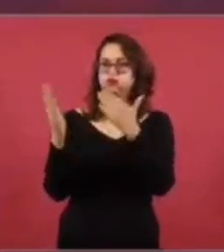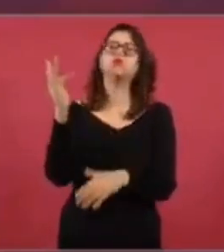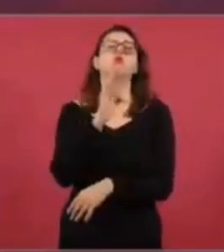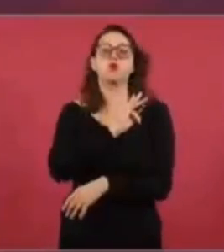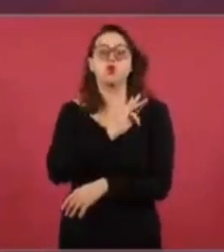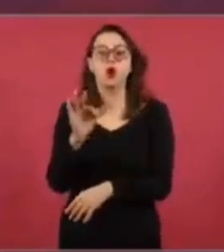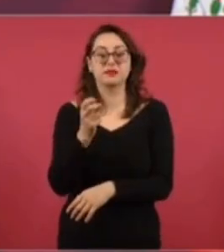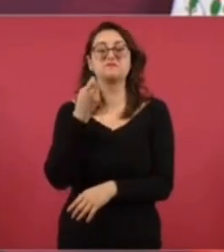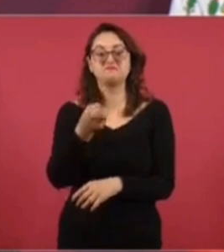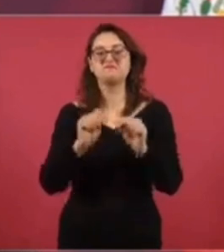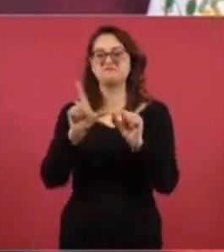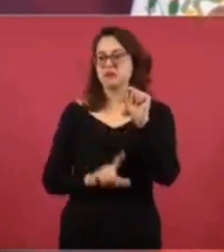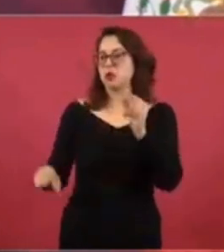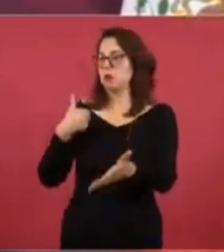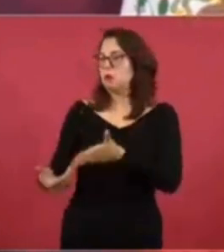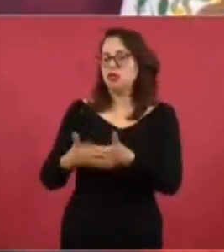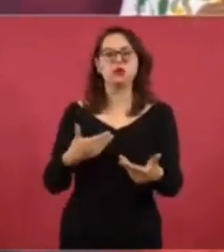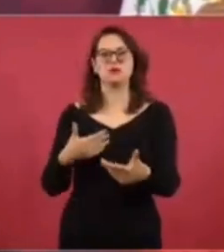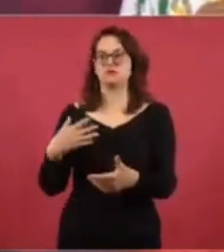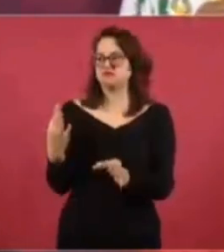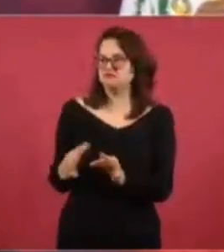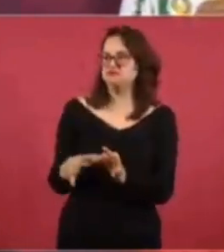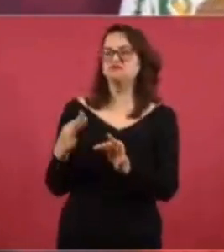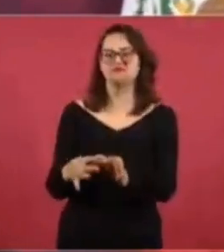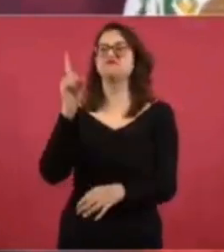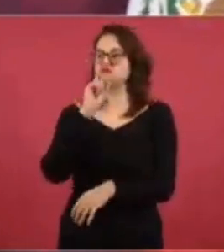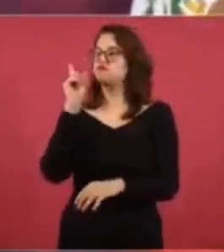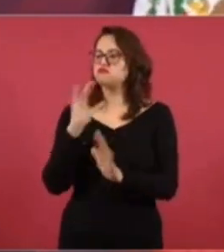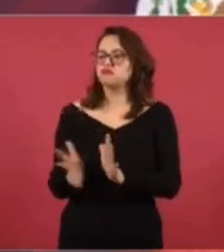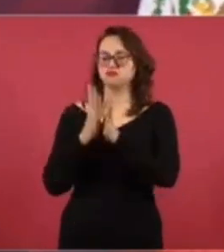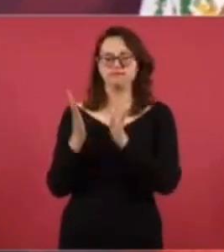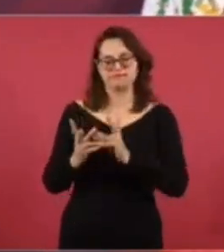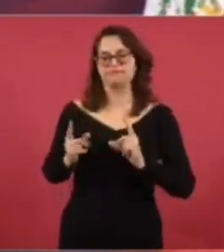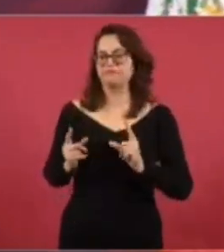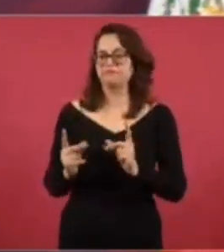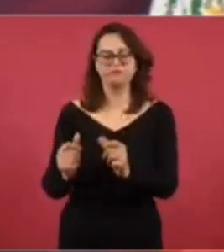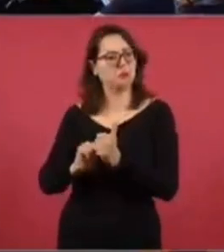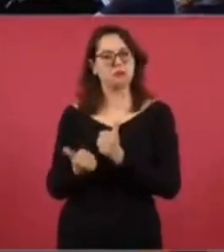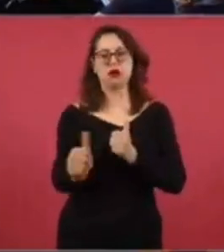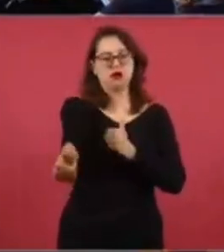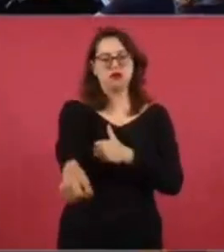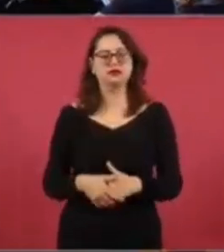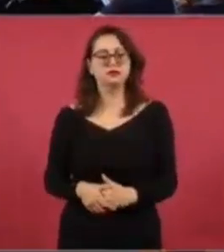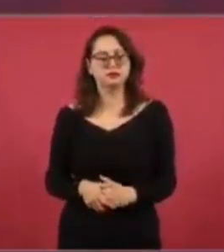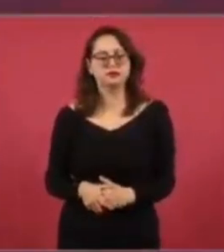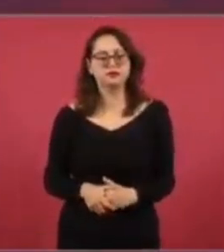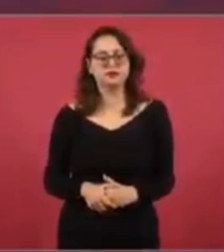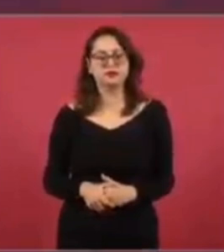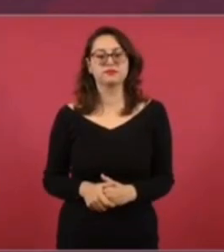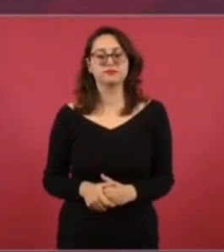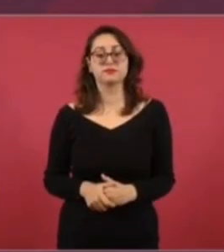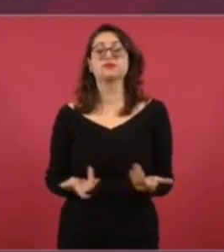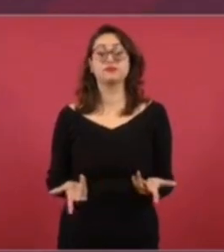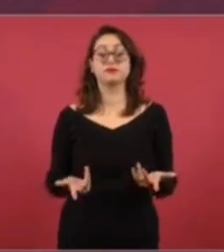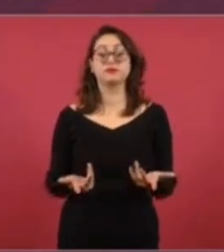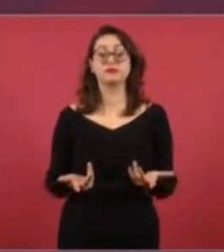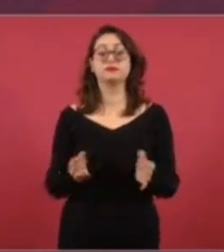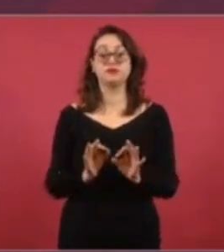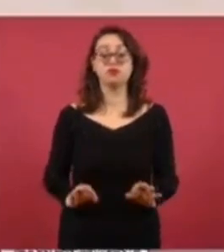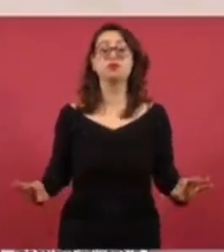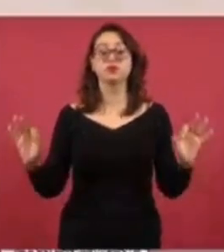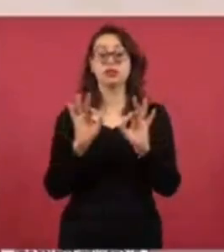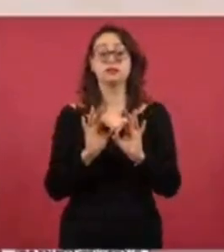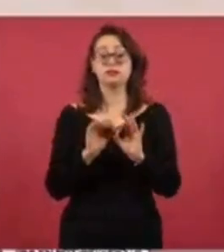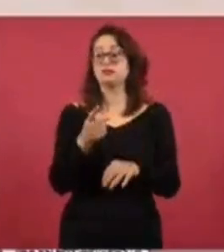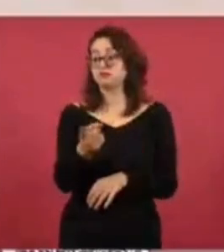México está a la vanguardia en cuanto a la participación de las mujeres. Y subrayo por la